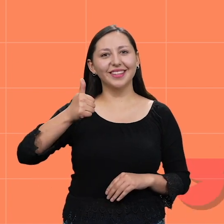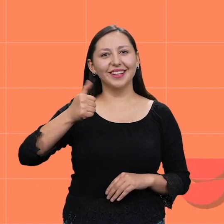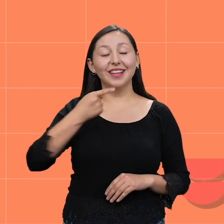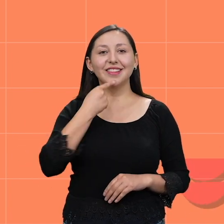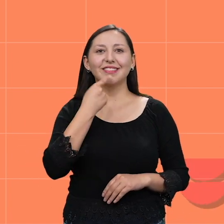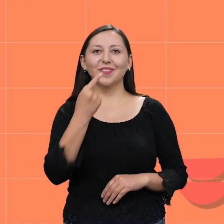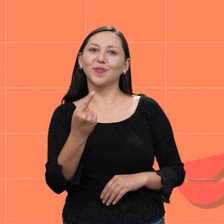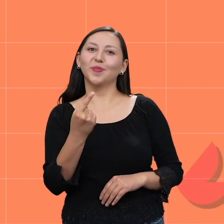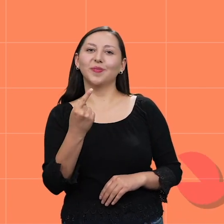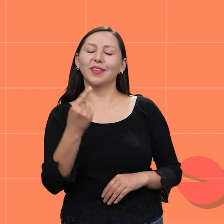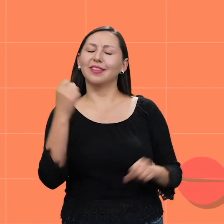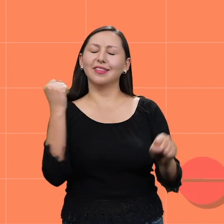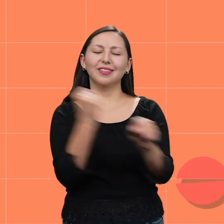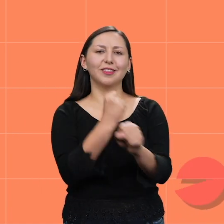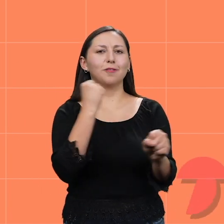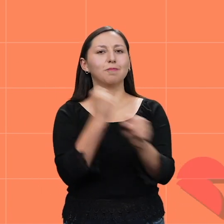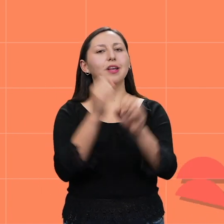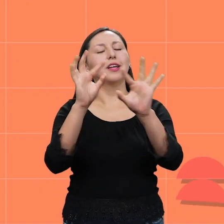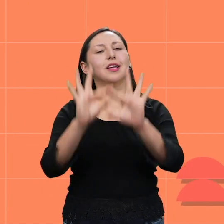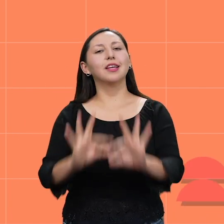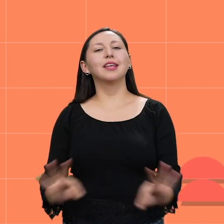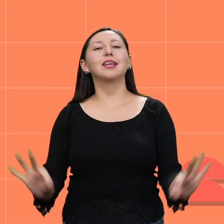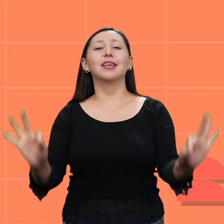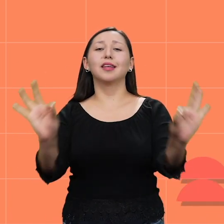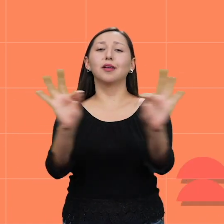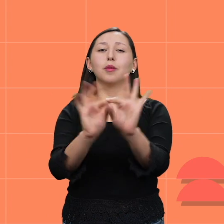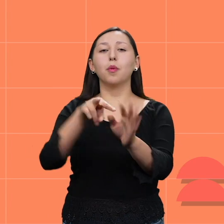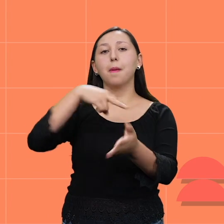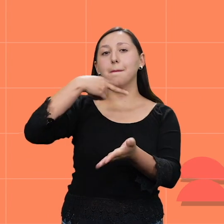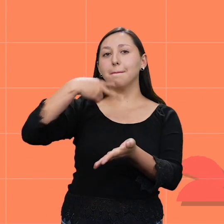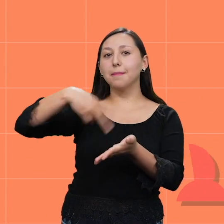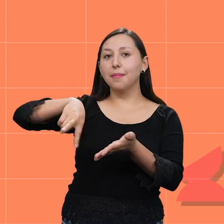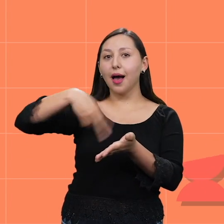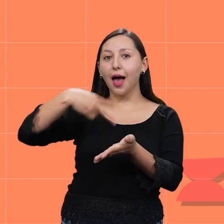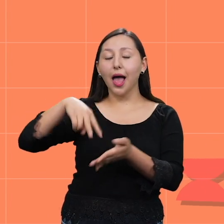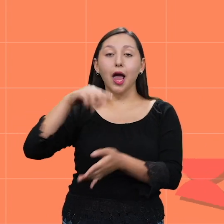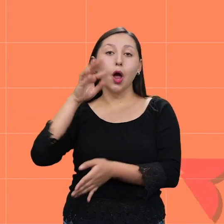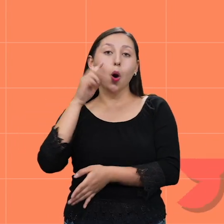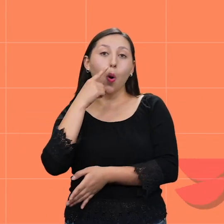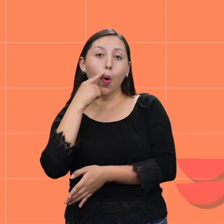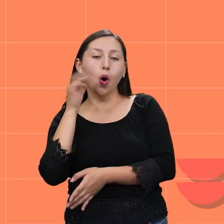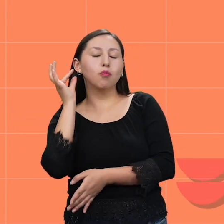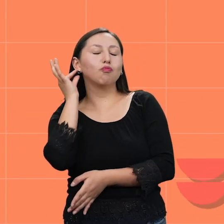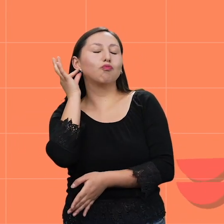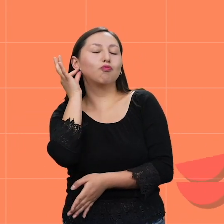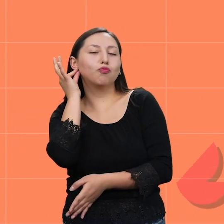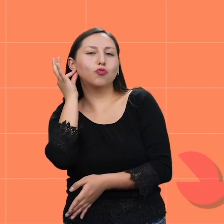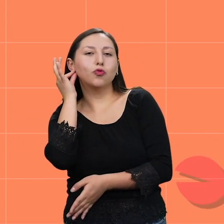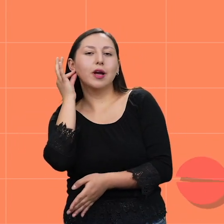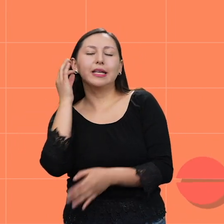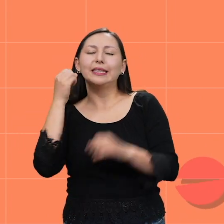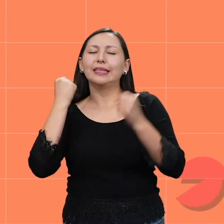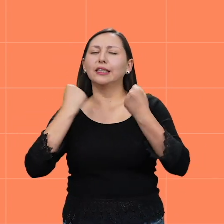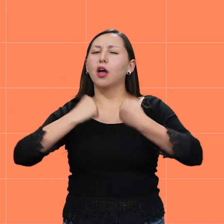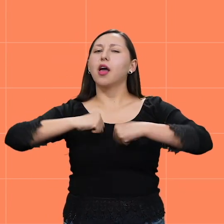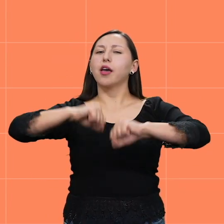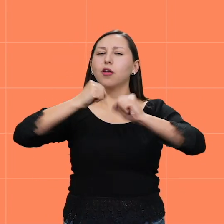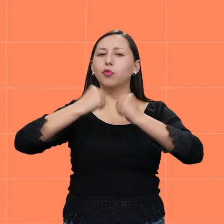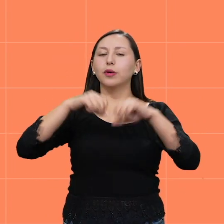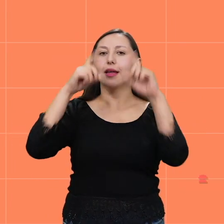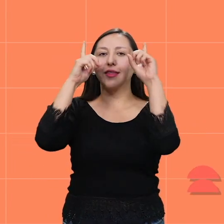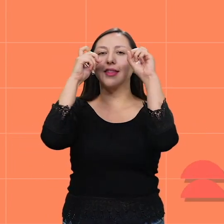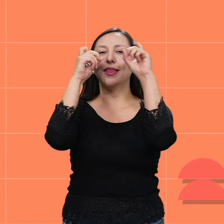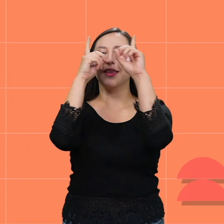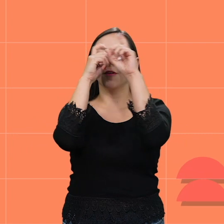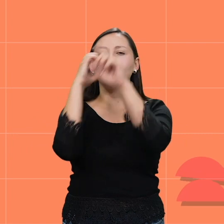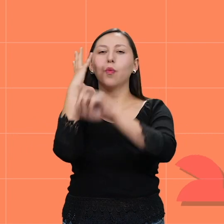hace en su trabajo? A mí me parece que ser bailarín o bailarina ha sido súper fuerte. ¡Pero bacán!